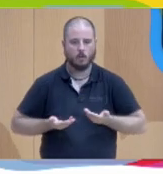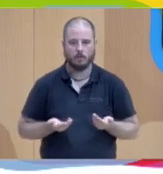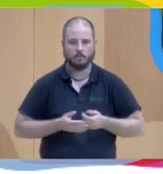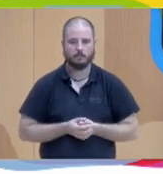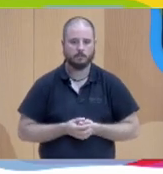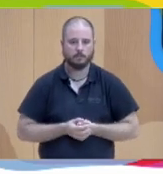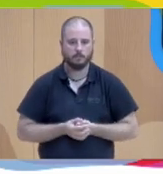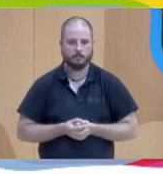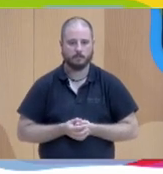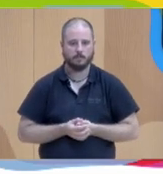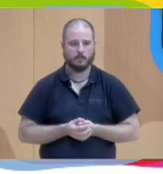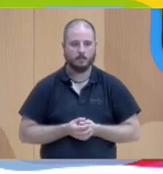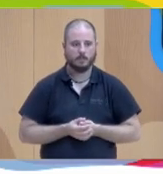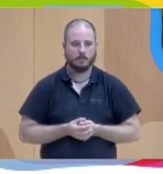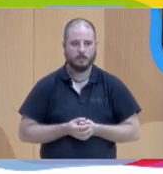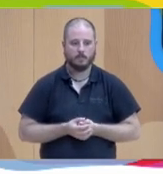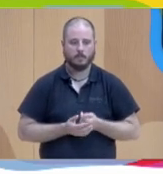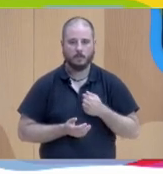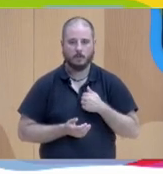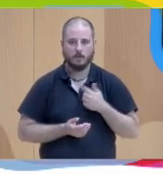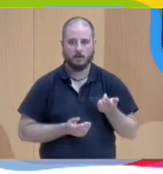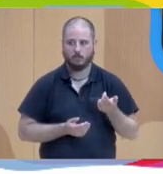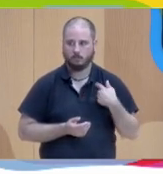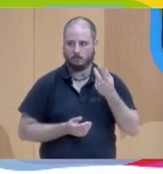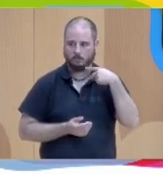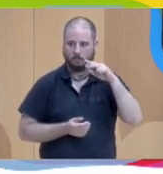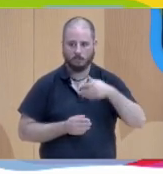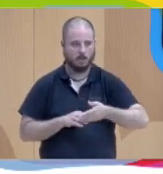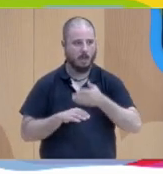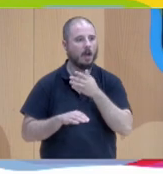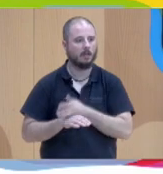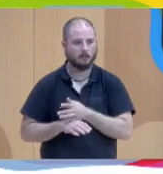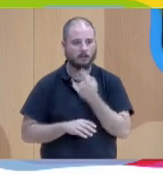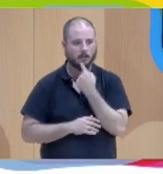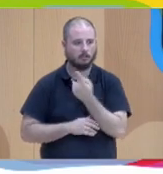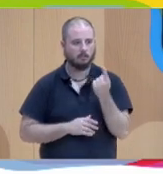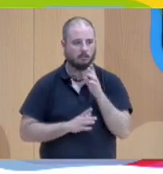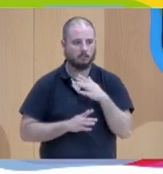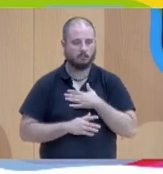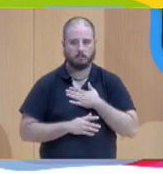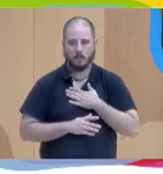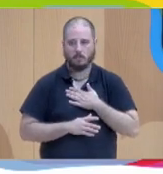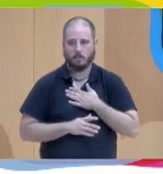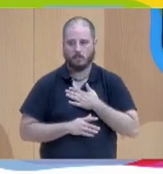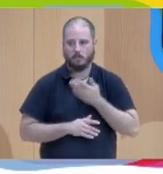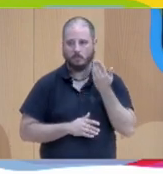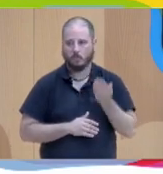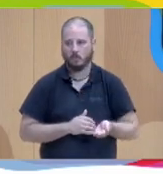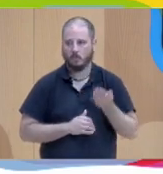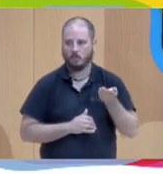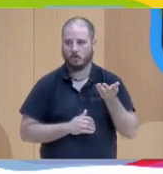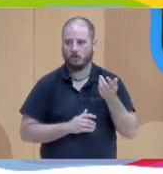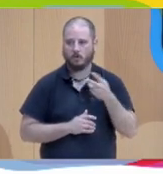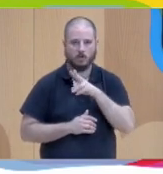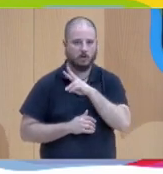Bueno, yo antes de empezar a contar alguna experiencia, me gustaría resaltar, para mí ha sido crucial la importancia y el valor que tienen